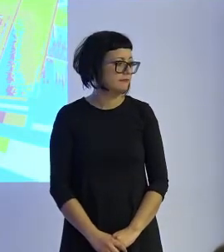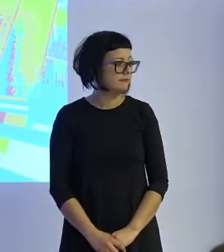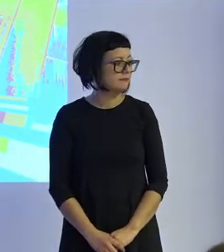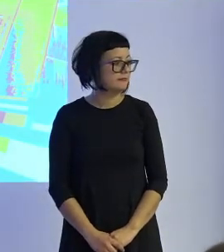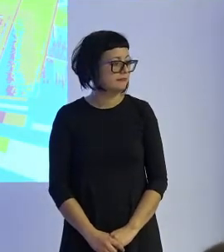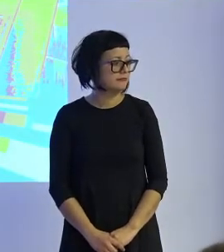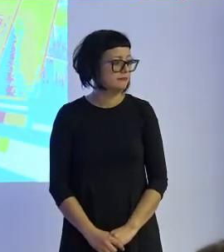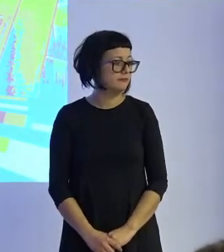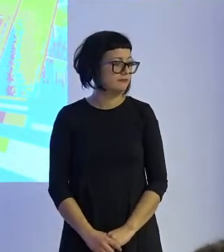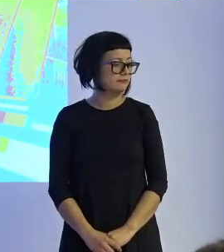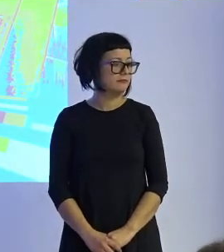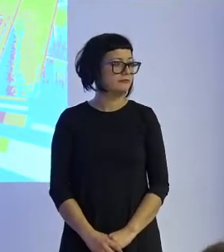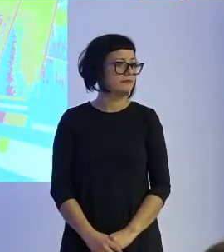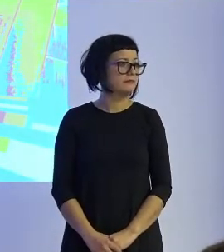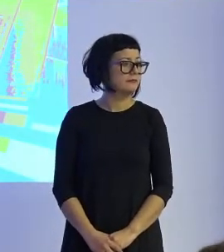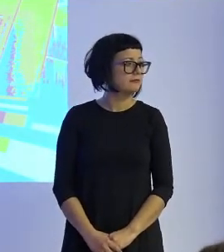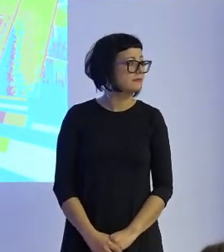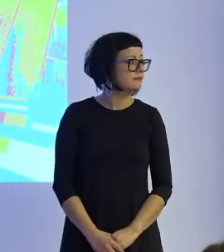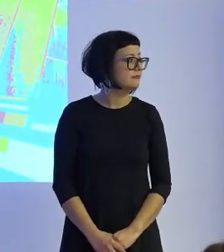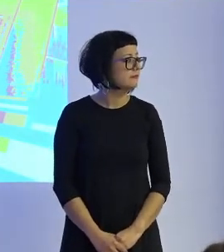Vamos a ver,